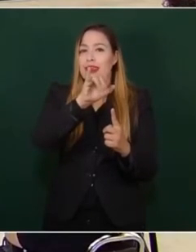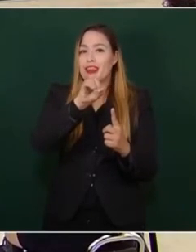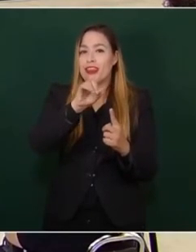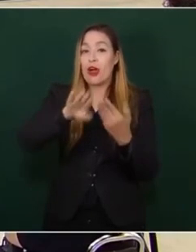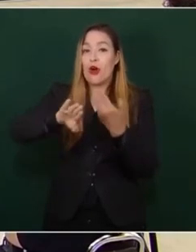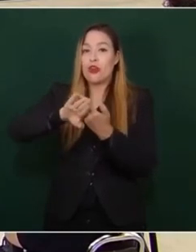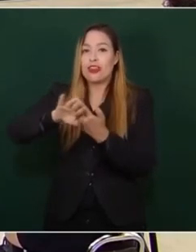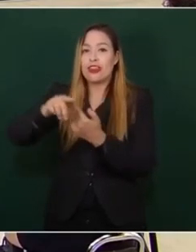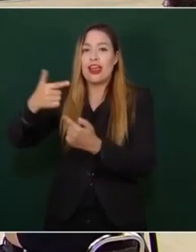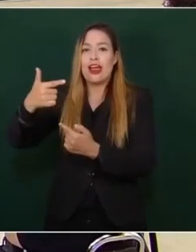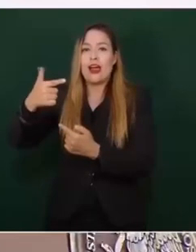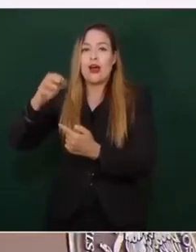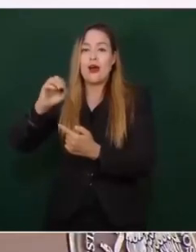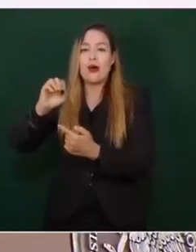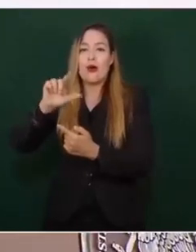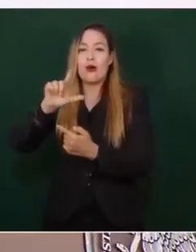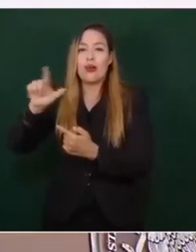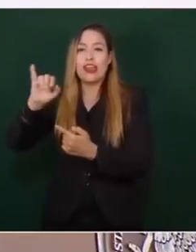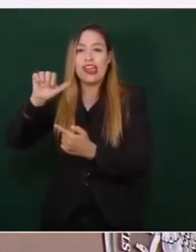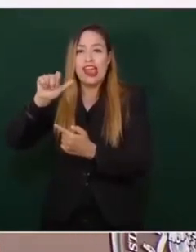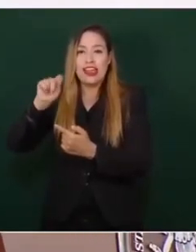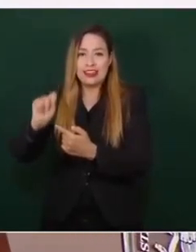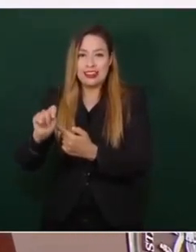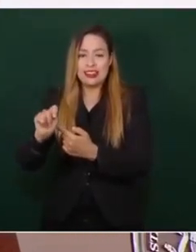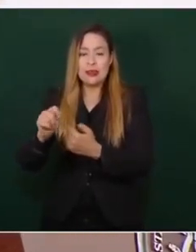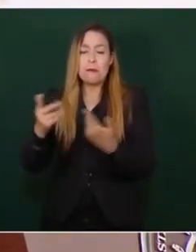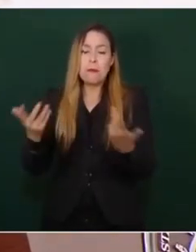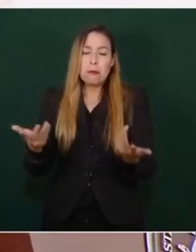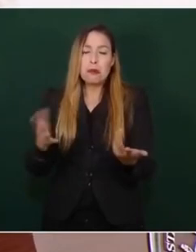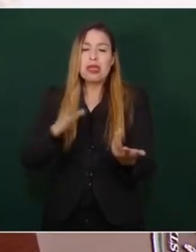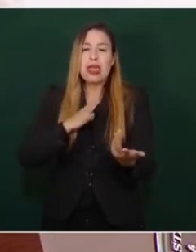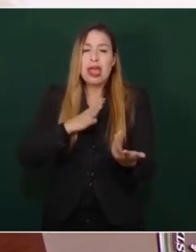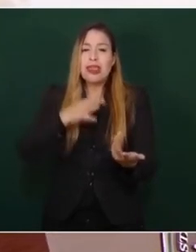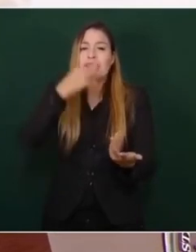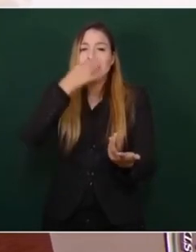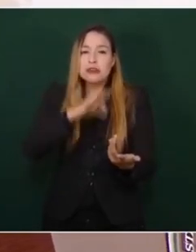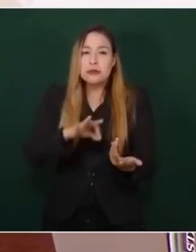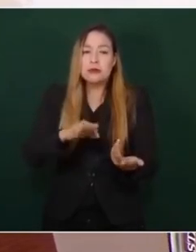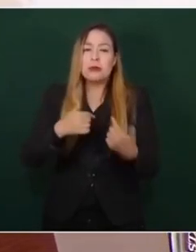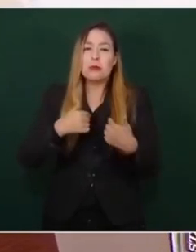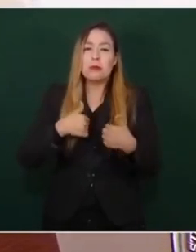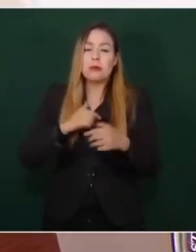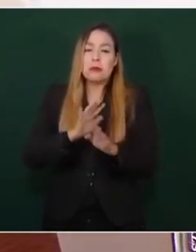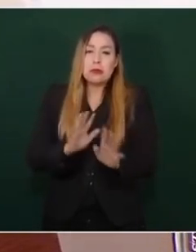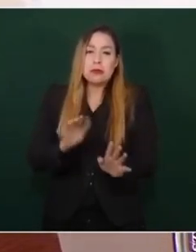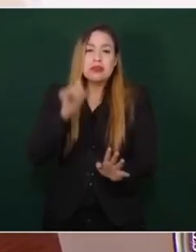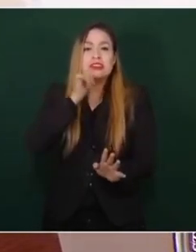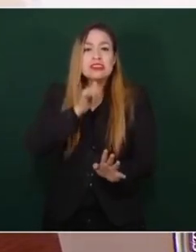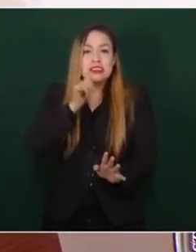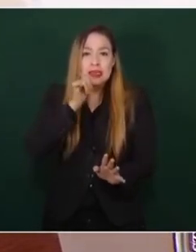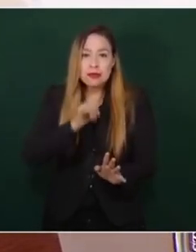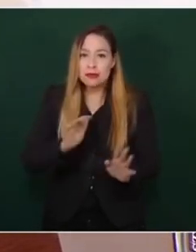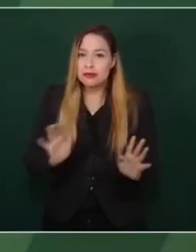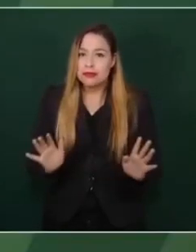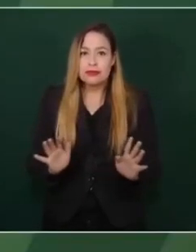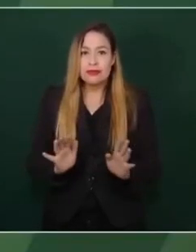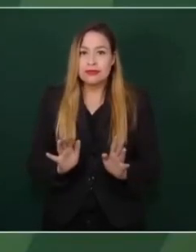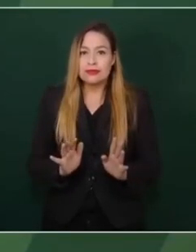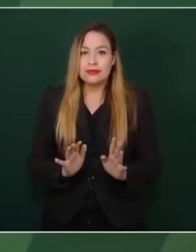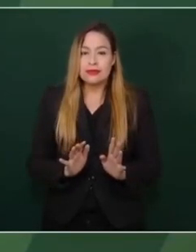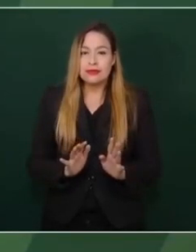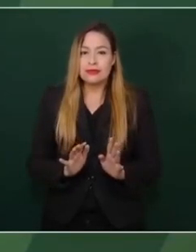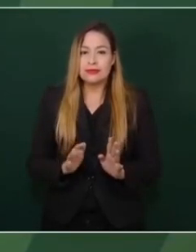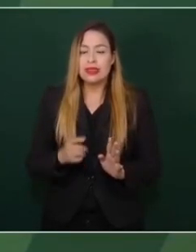Y no dejo de recordar hasta dónde llega el